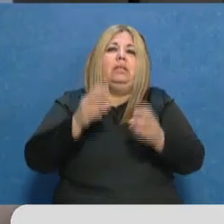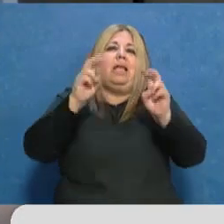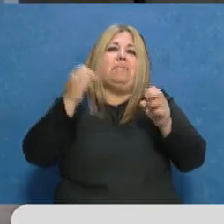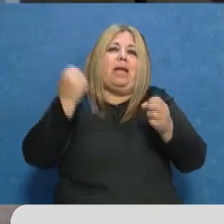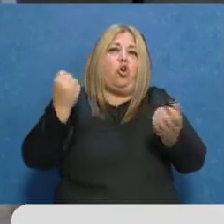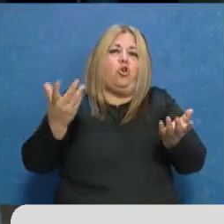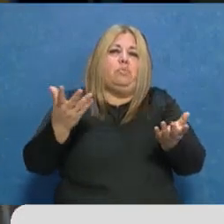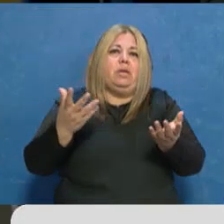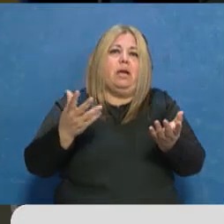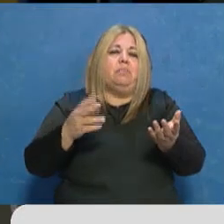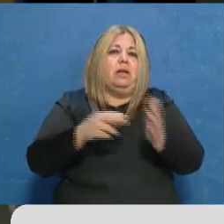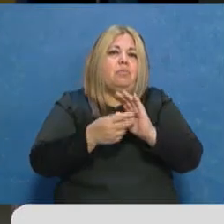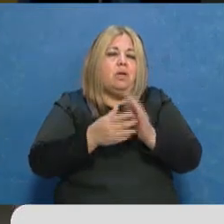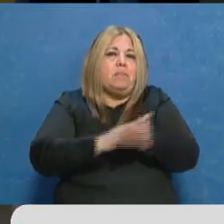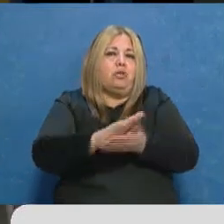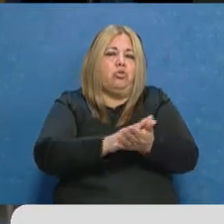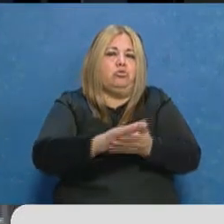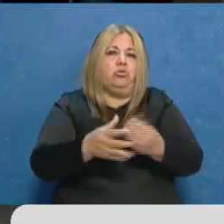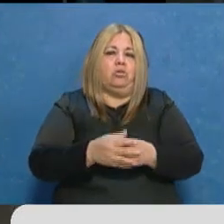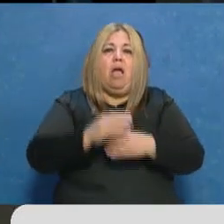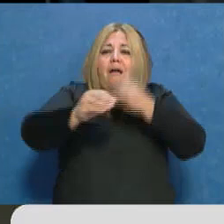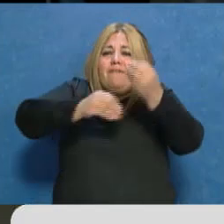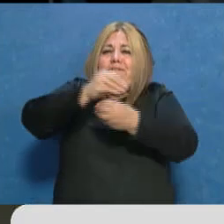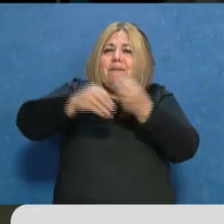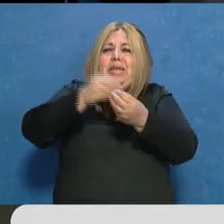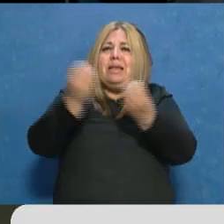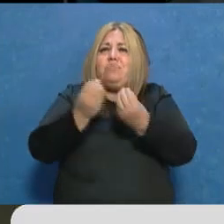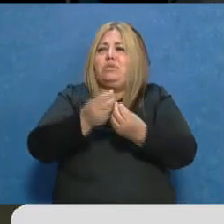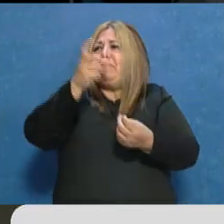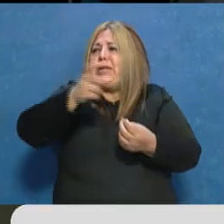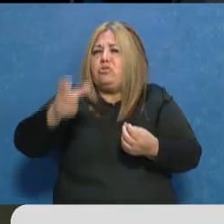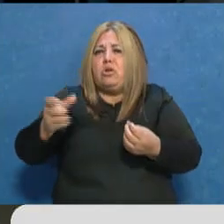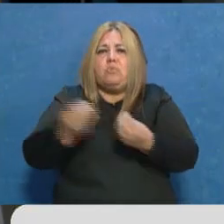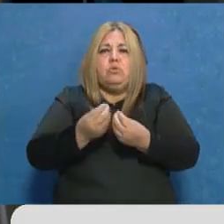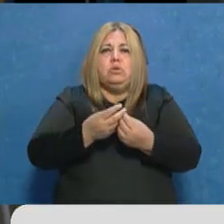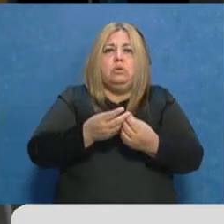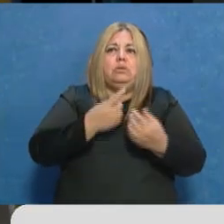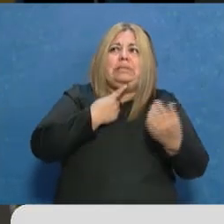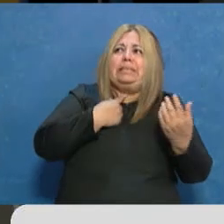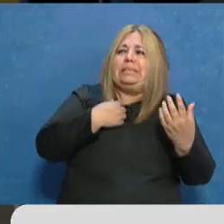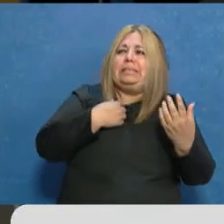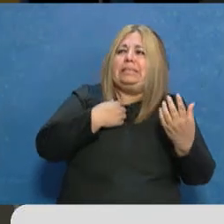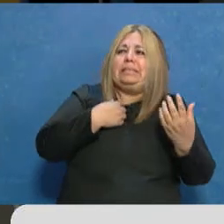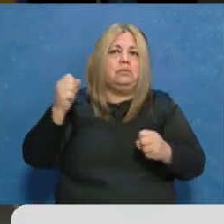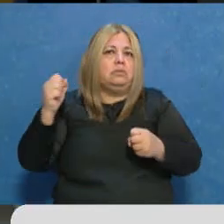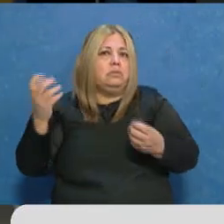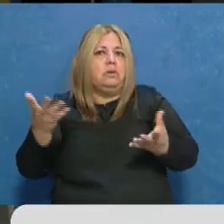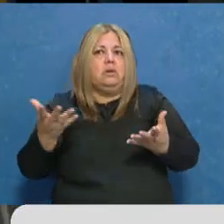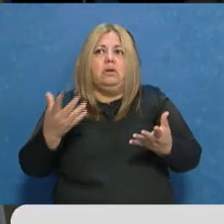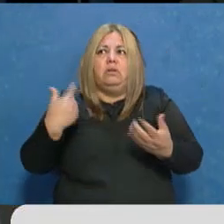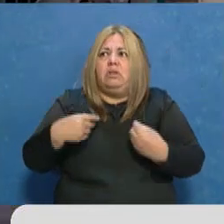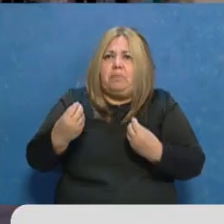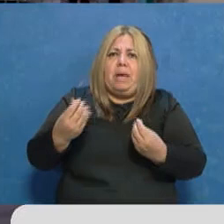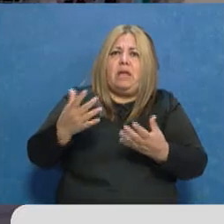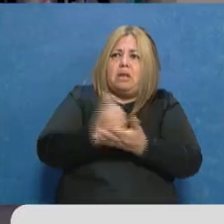propia de la no respuesta. Muchas familias, muchas personas que con la ansiedad, con la especulación, con las mentiras,